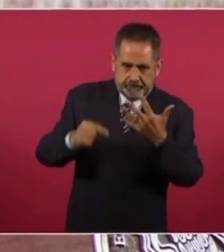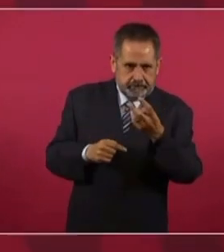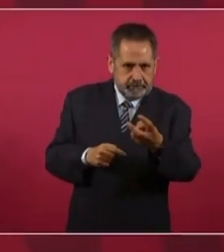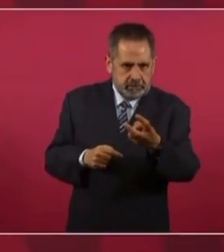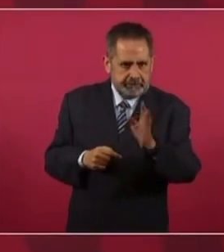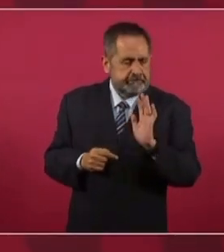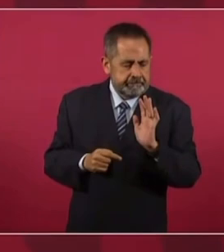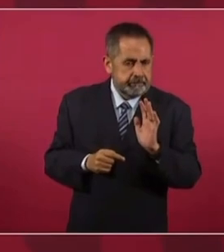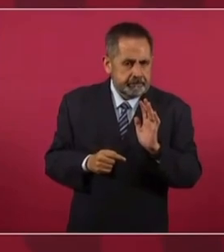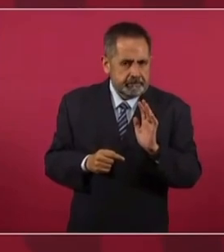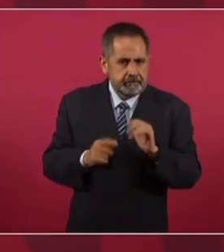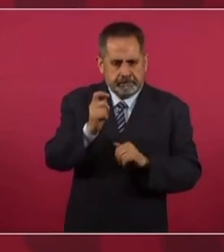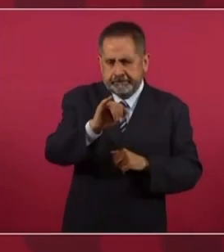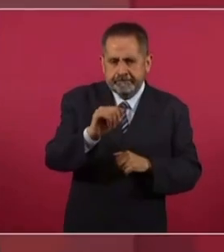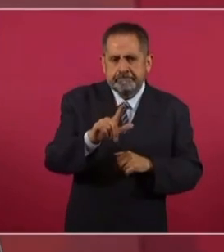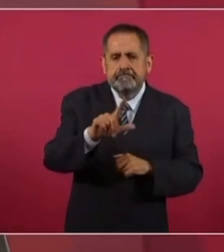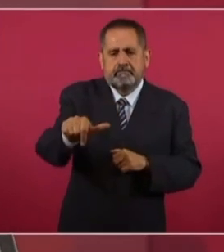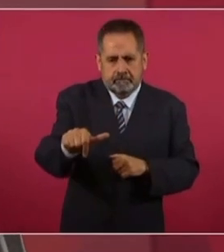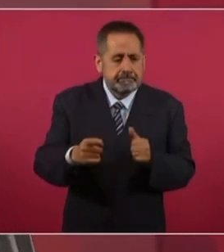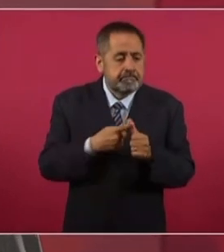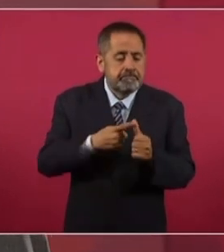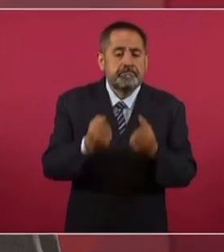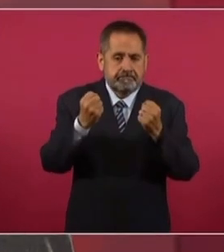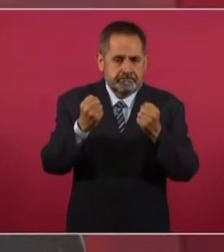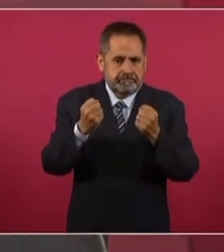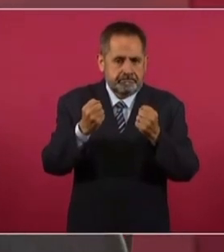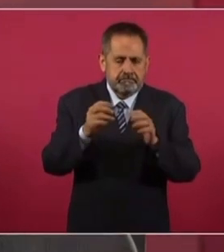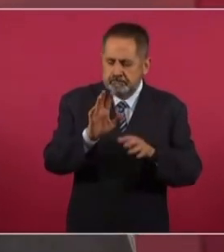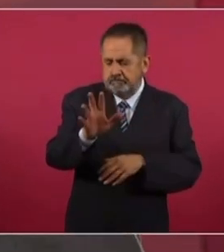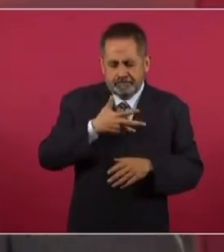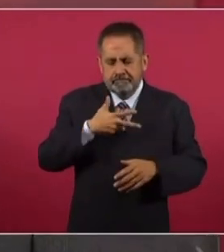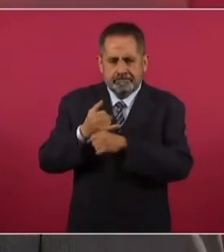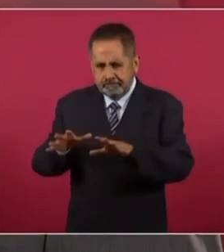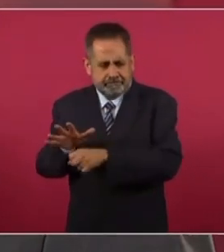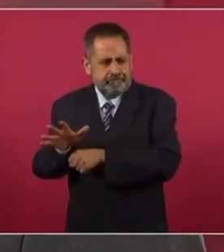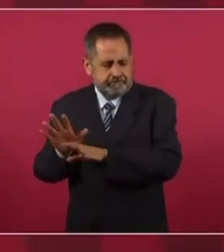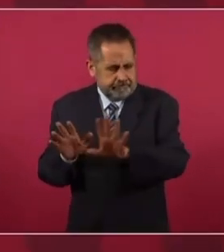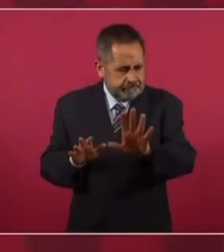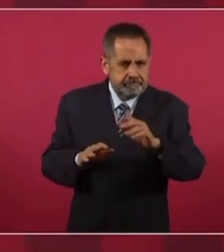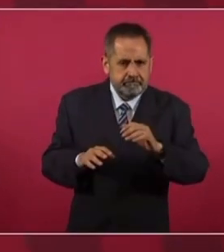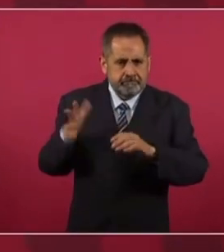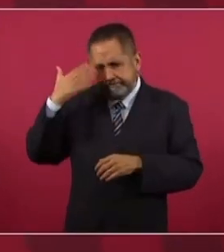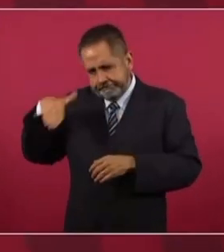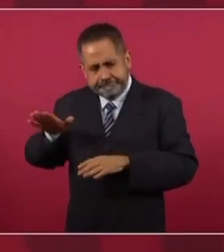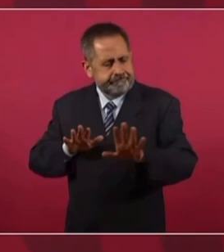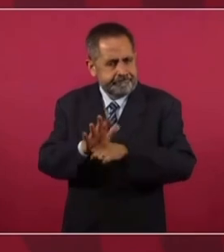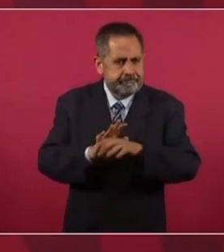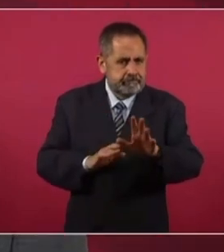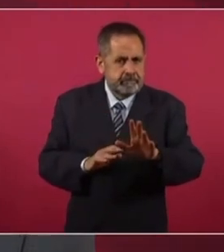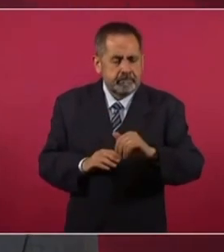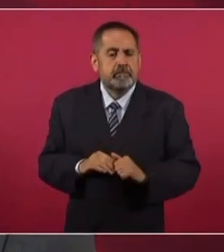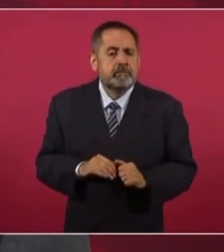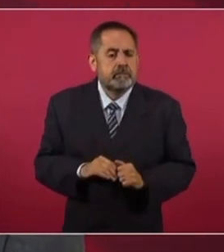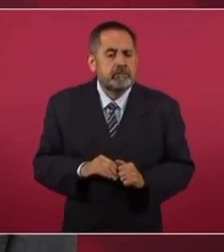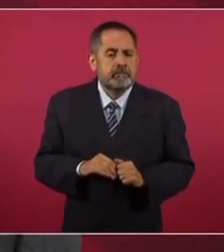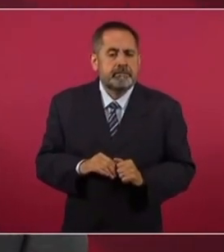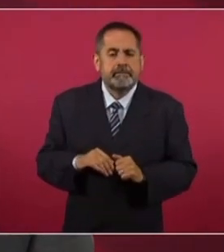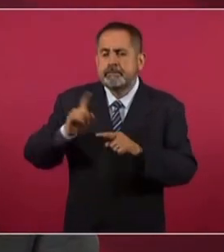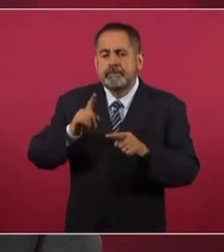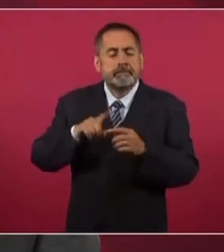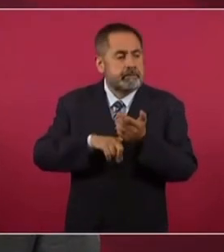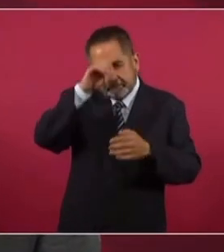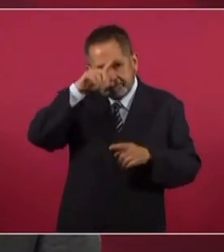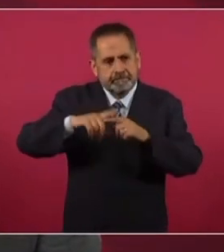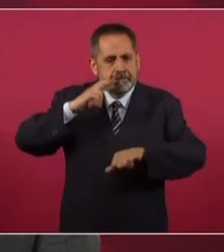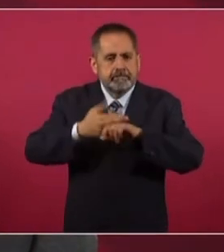eso lo estamos dejando para después. Ya tenemos la información básica, ya sabemos quiénes